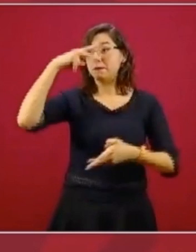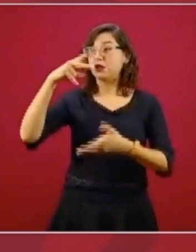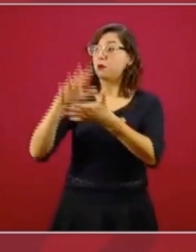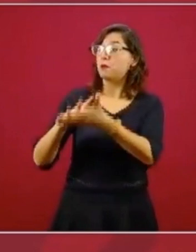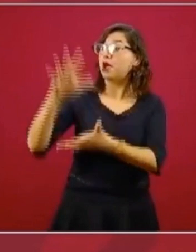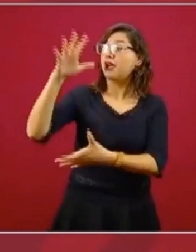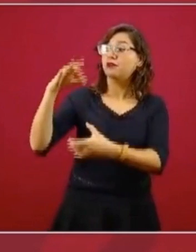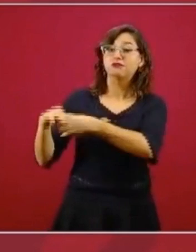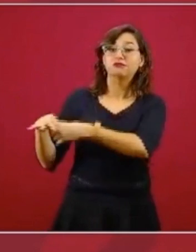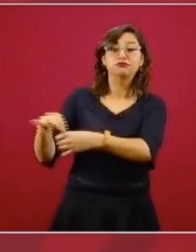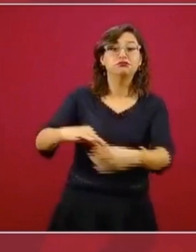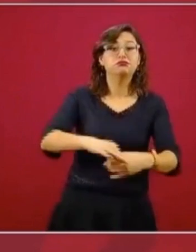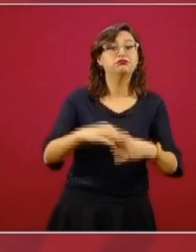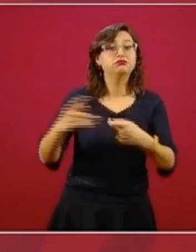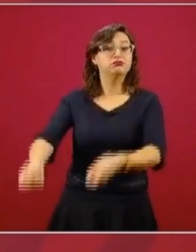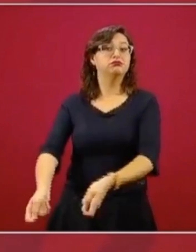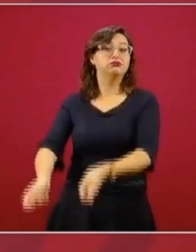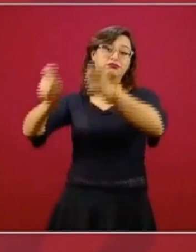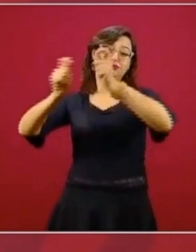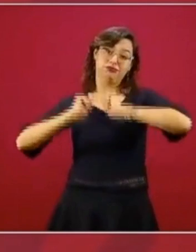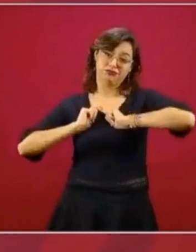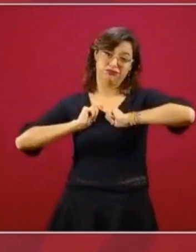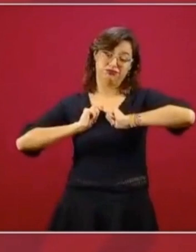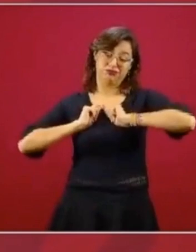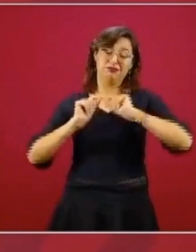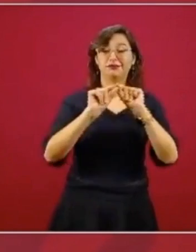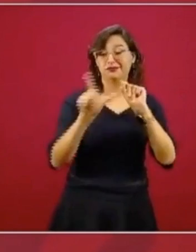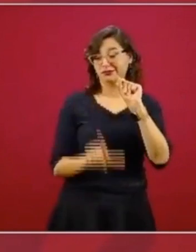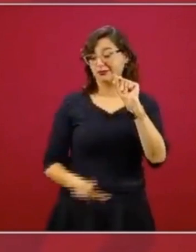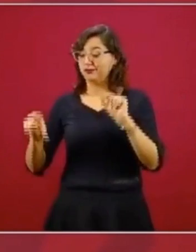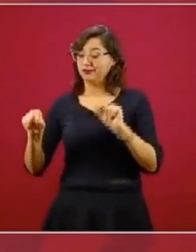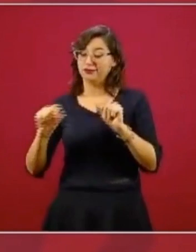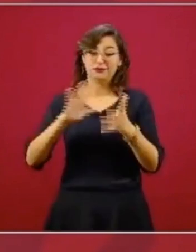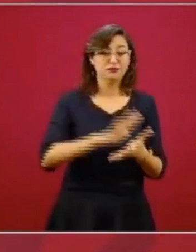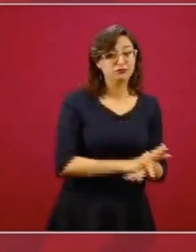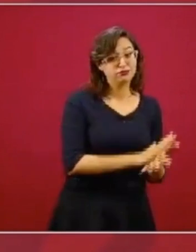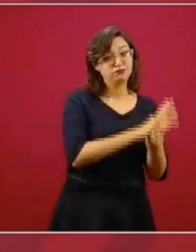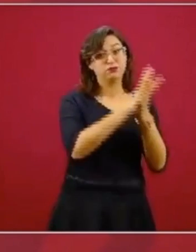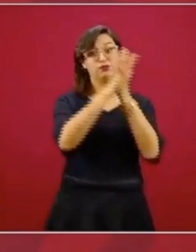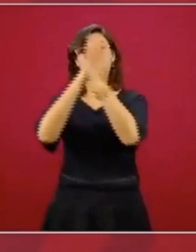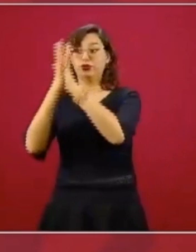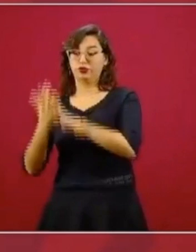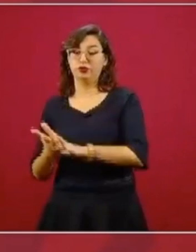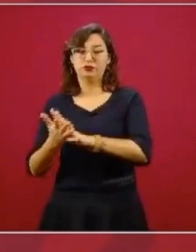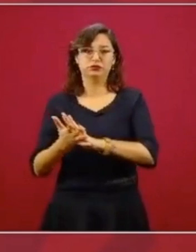estamos llevando a cabo una transformación que se anunció